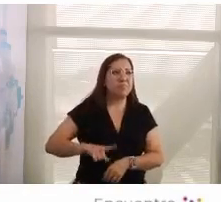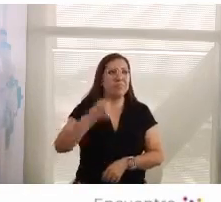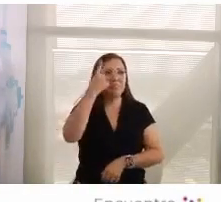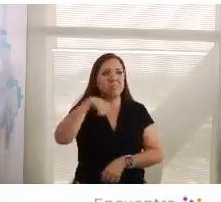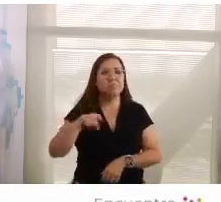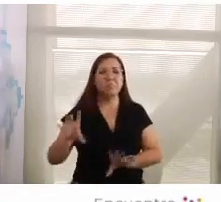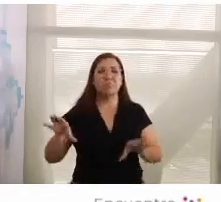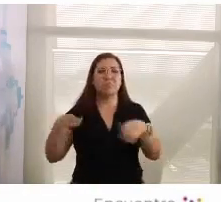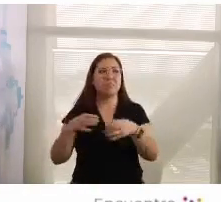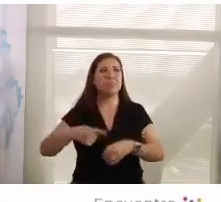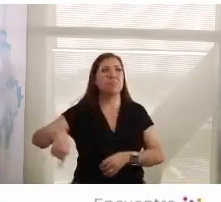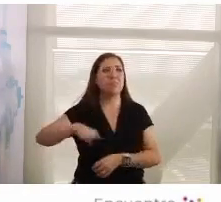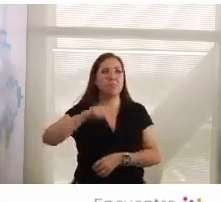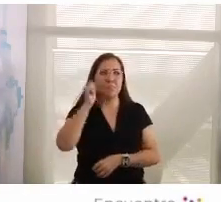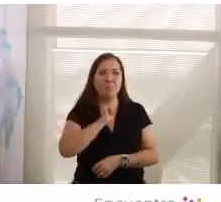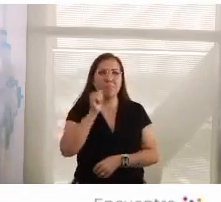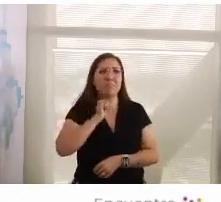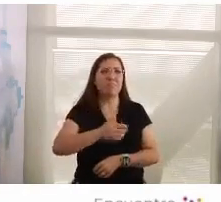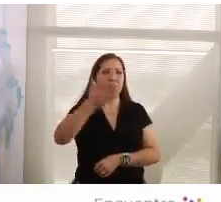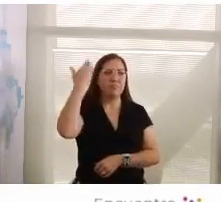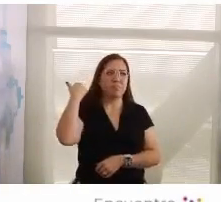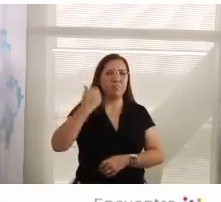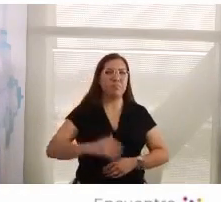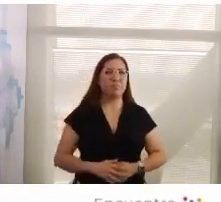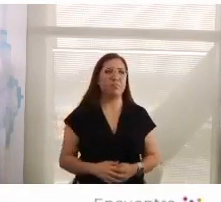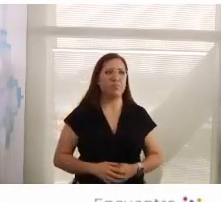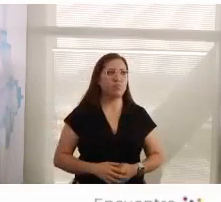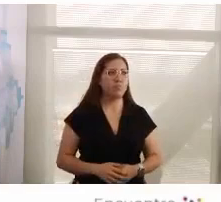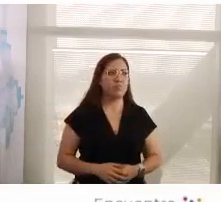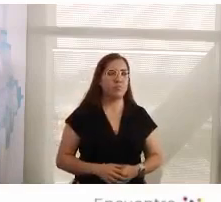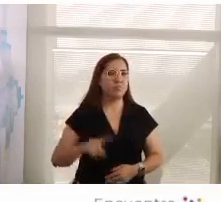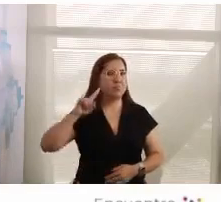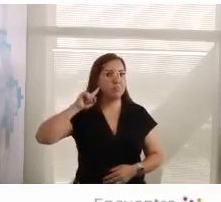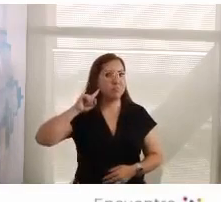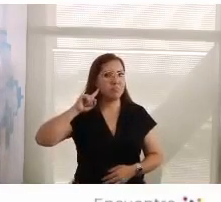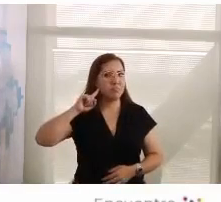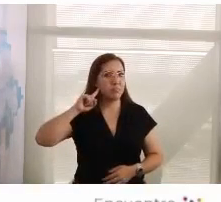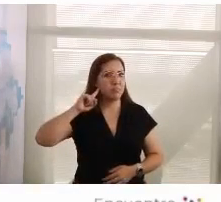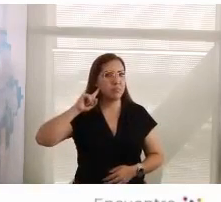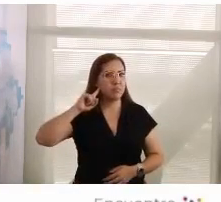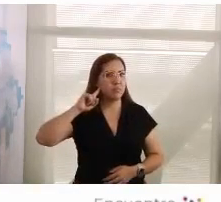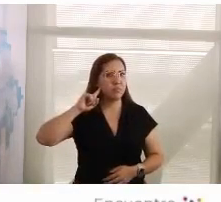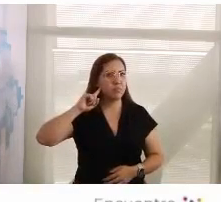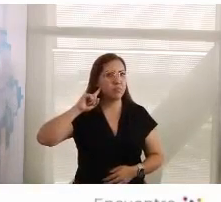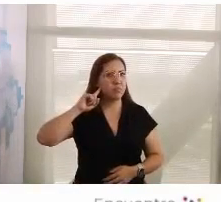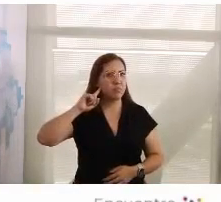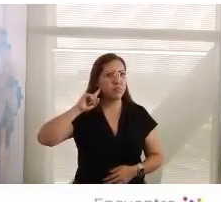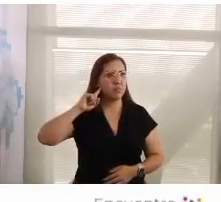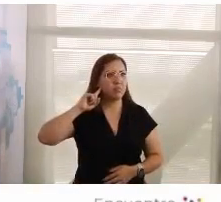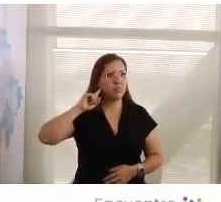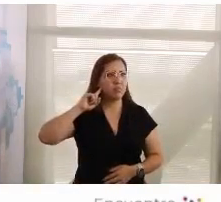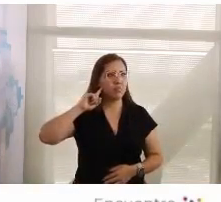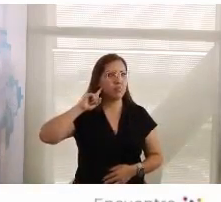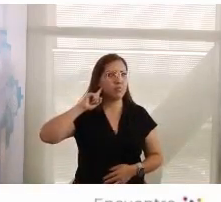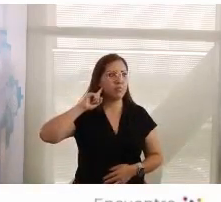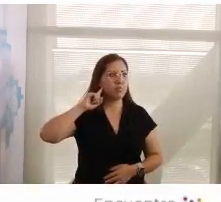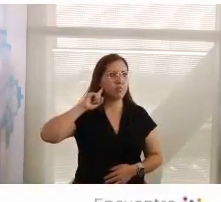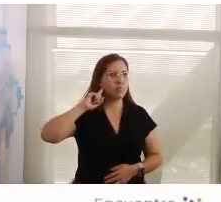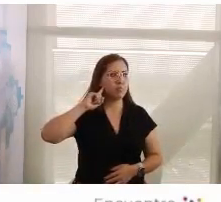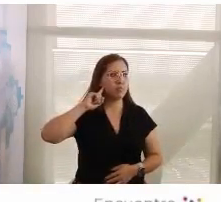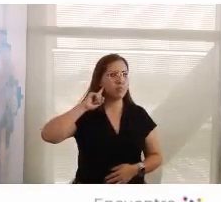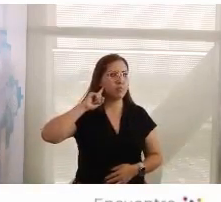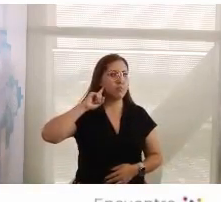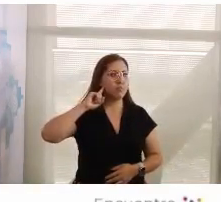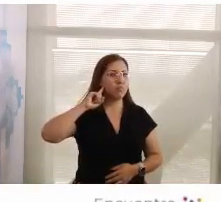estuvieron amealhadas los beneficios del Estado somente as elites dirigentes acessavam los